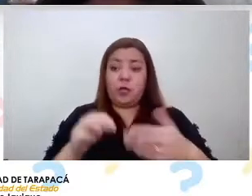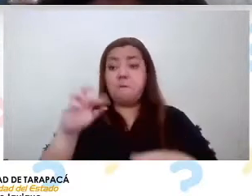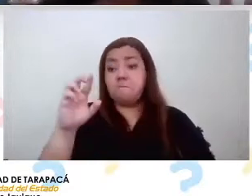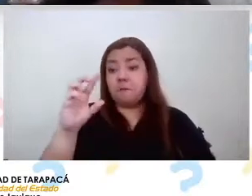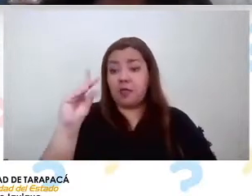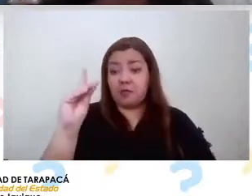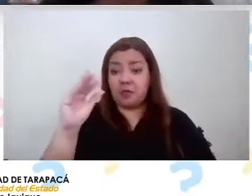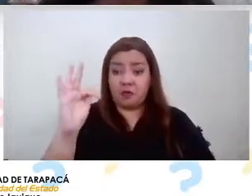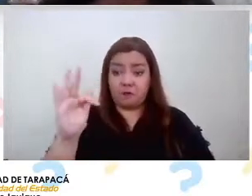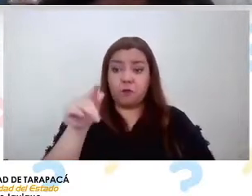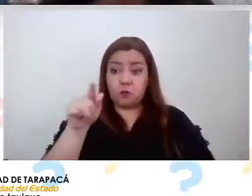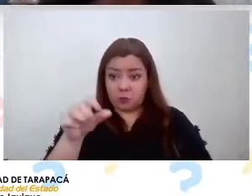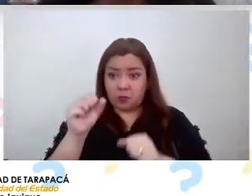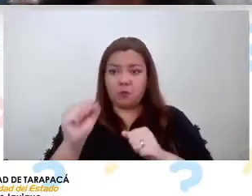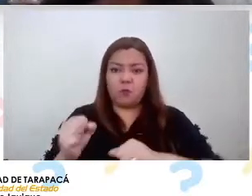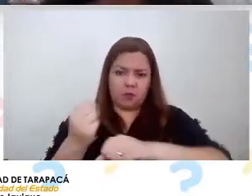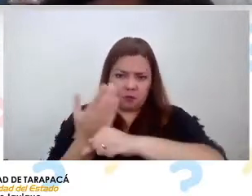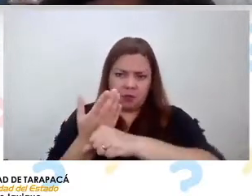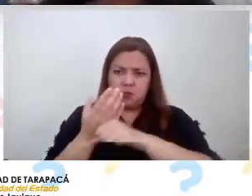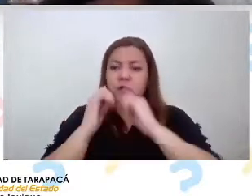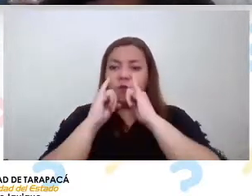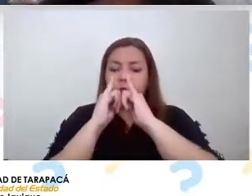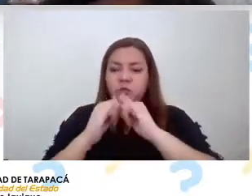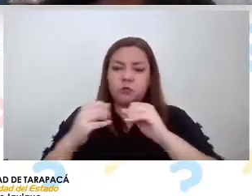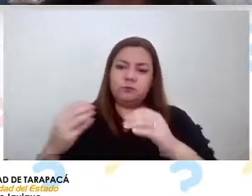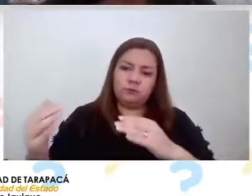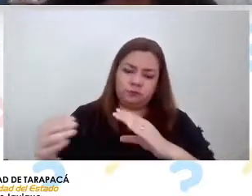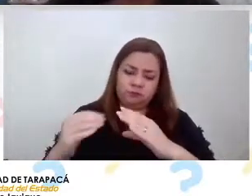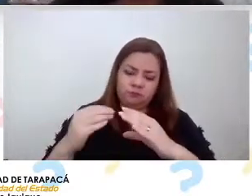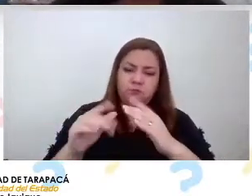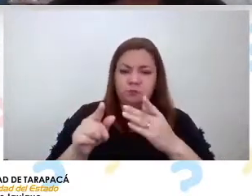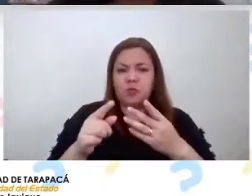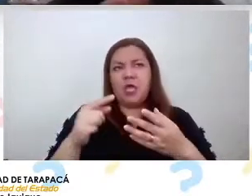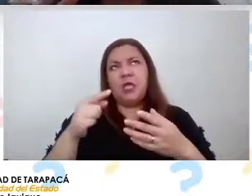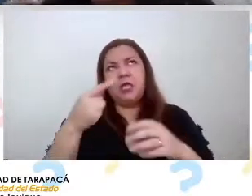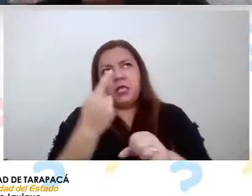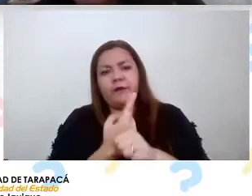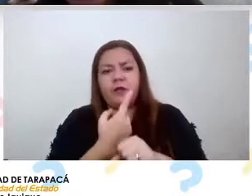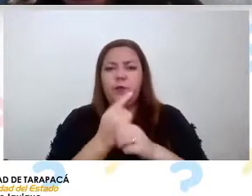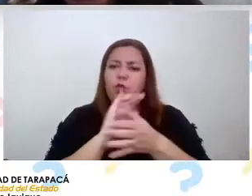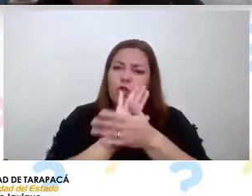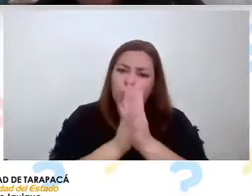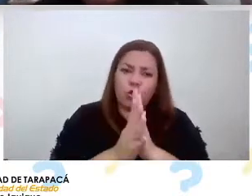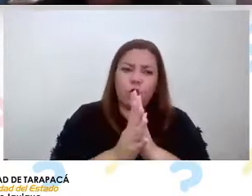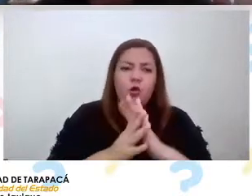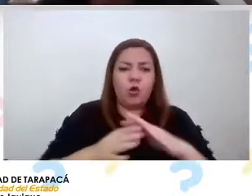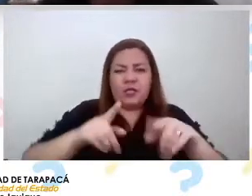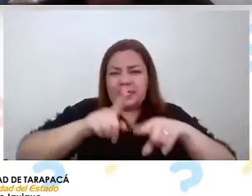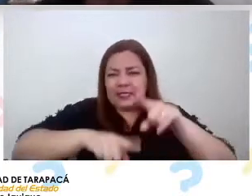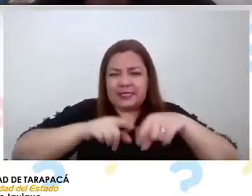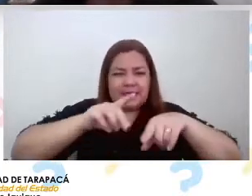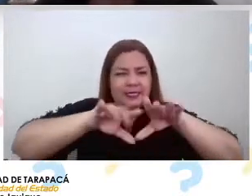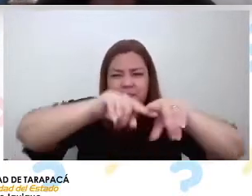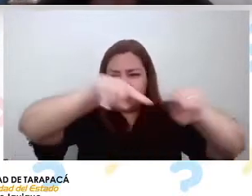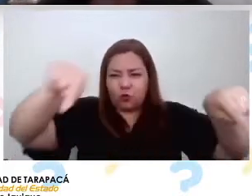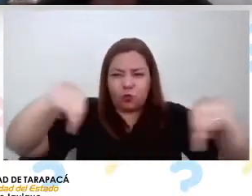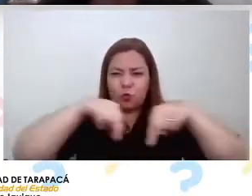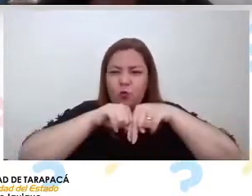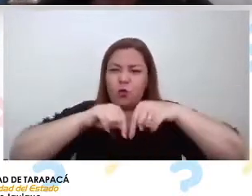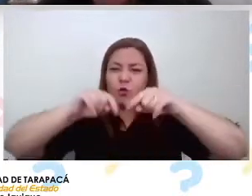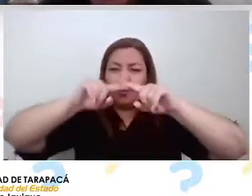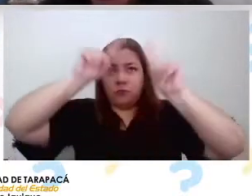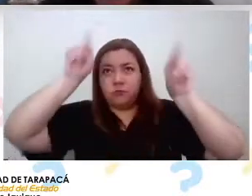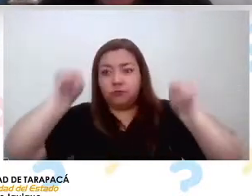solicitar esta información y acá hablamos de todo desde el uso del territorio la atrapaniebla